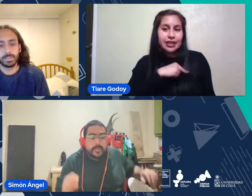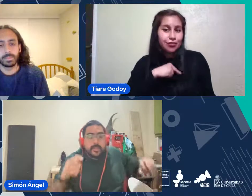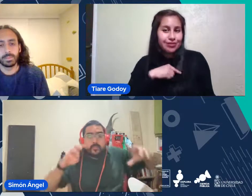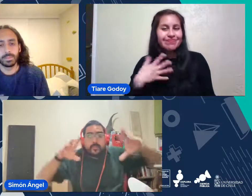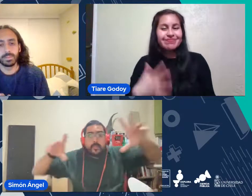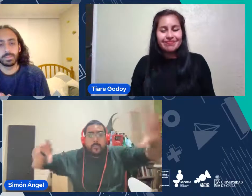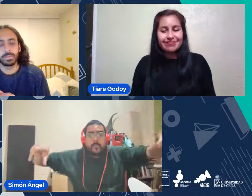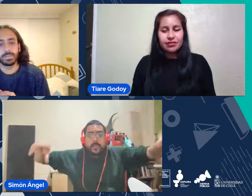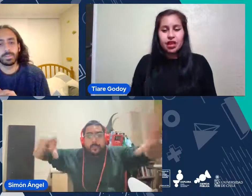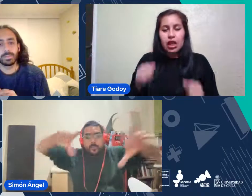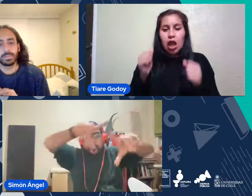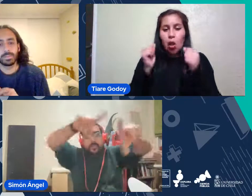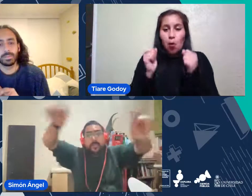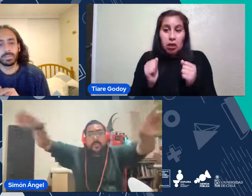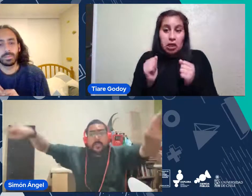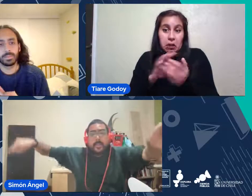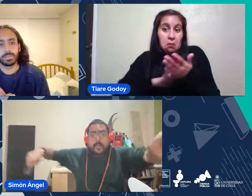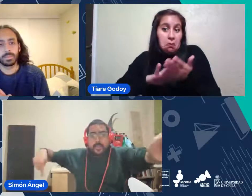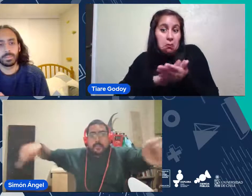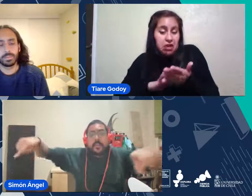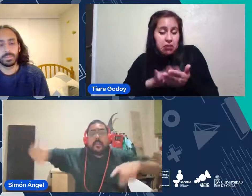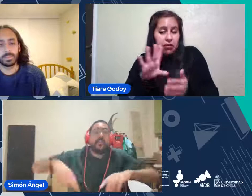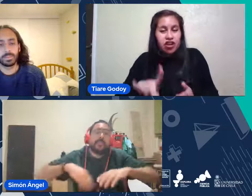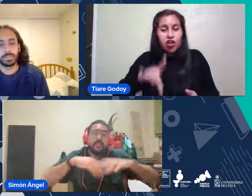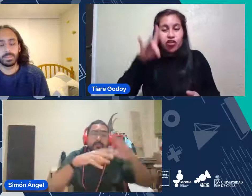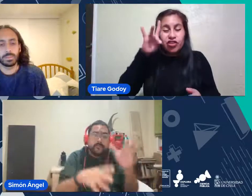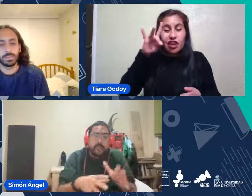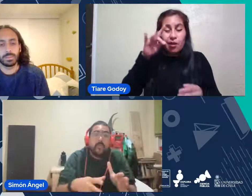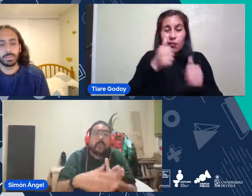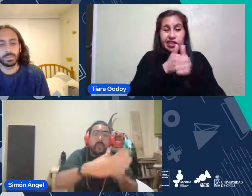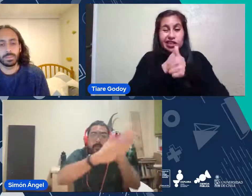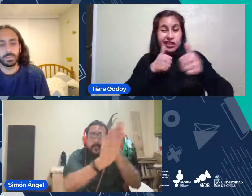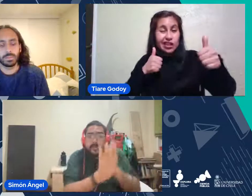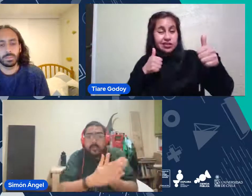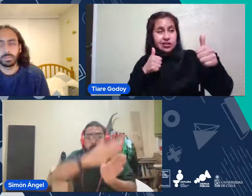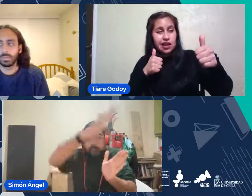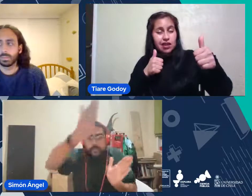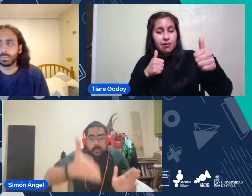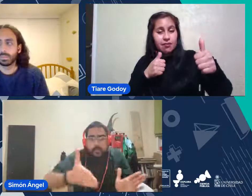Si Es Que Encontramos Las Posiciones Y Las Distancias Al Objetos Vemos